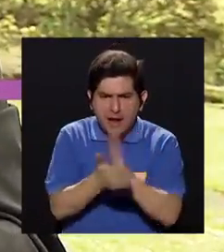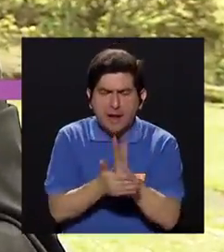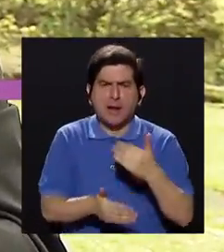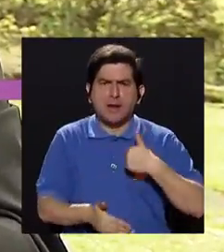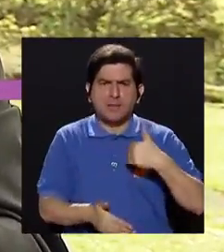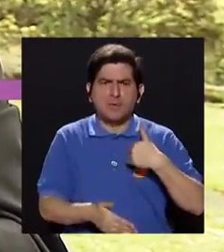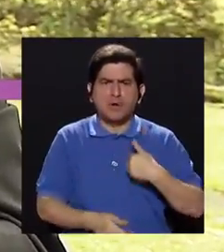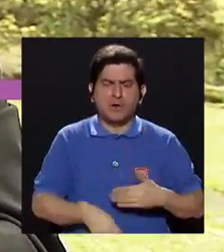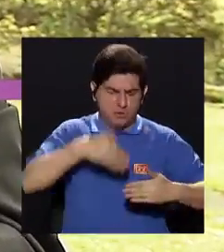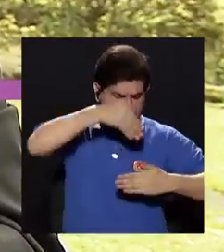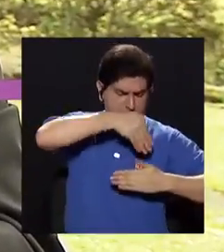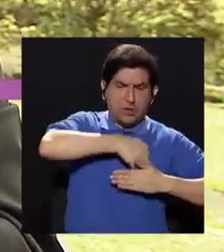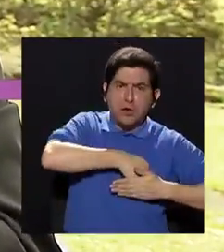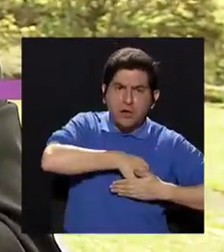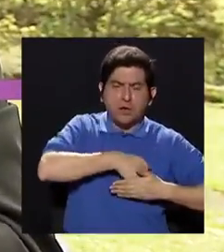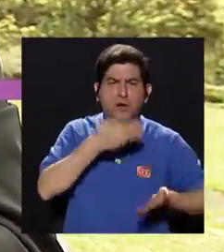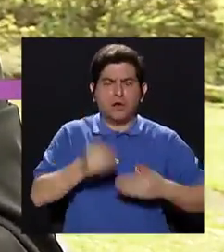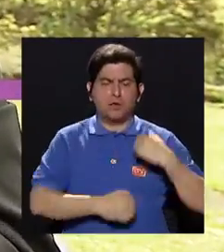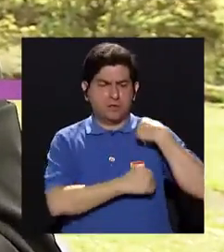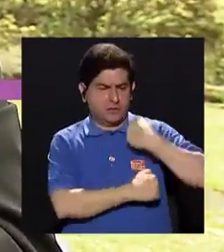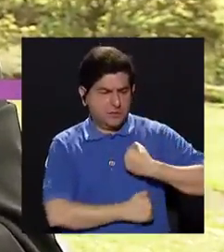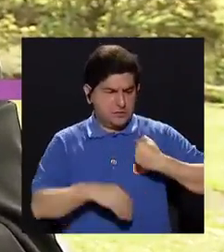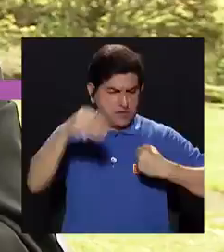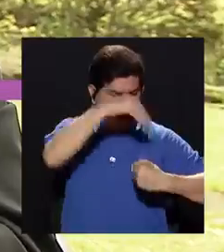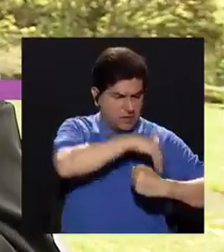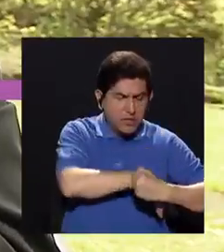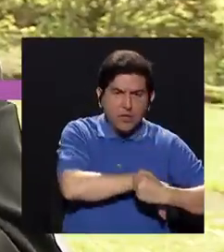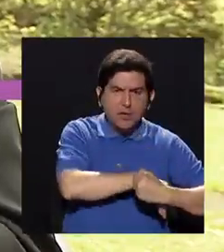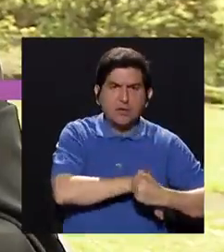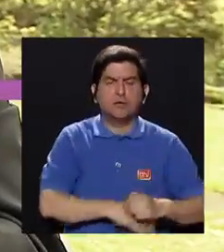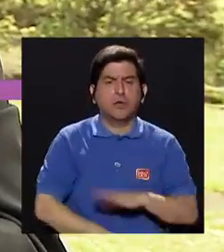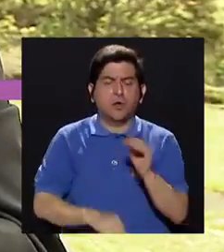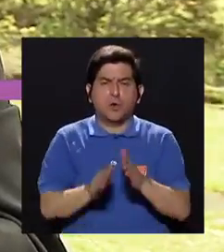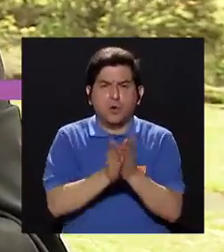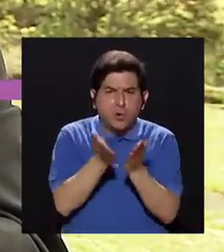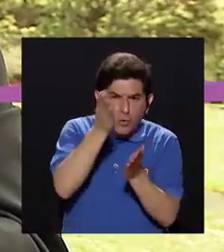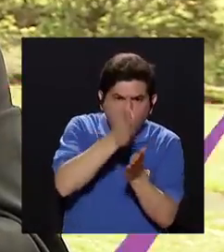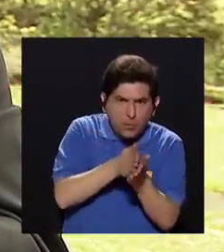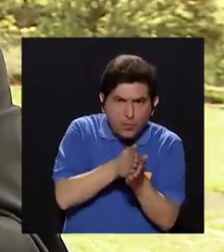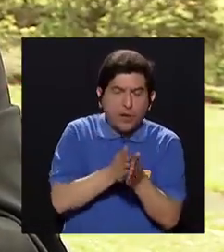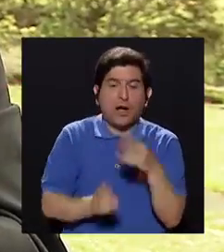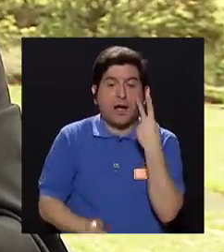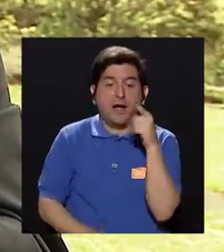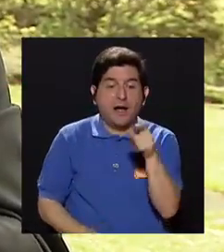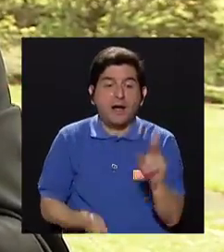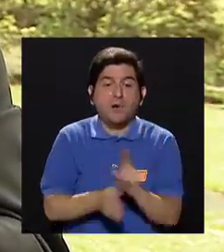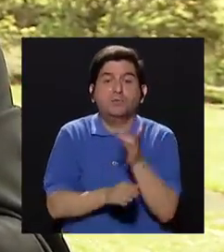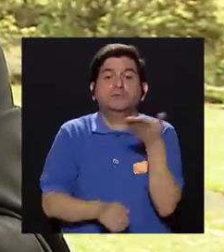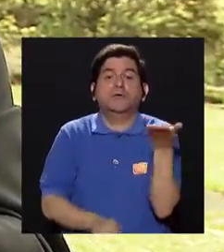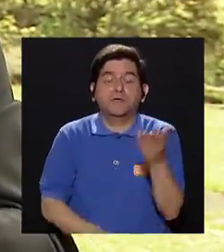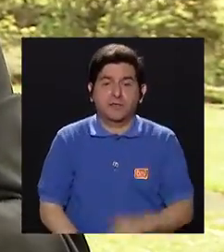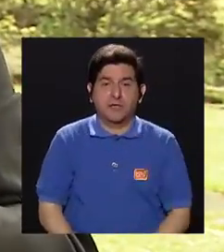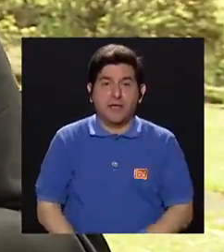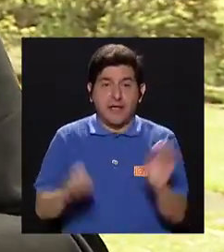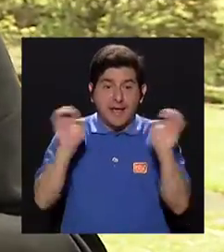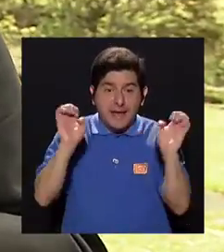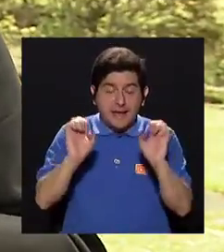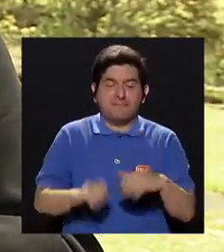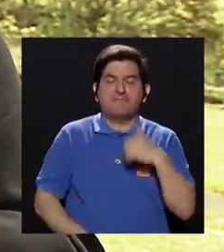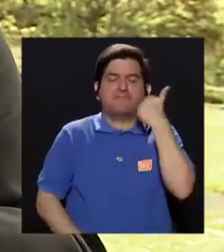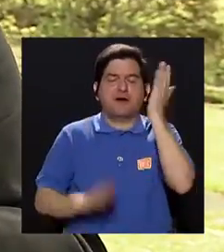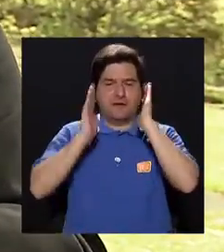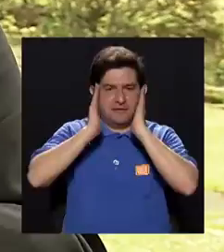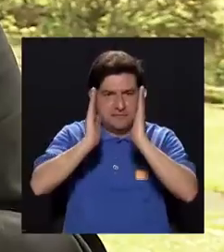en la bolsa de la camisa, en el bolso, en la cartera, donde esté, o en la billetera, se logra ver lo que tomaba. Entonces, en urgencias es más fácil